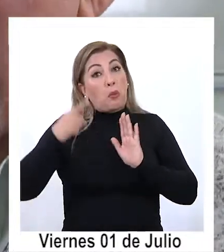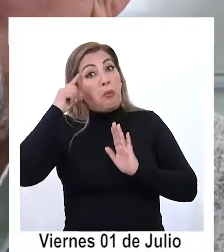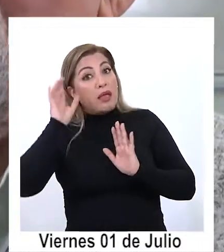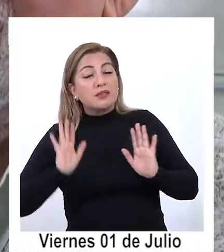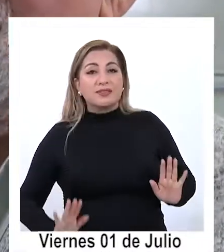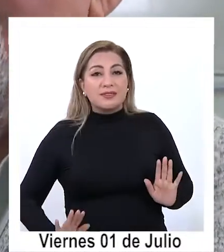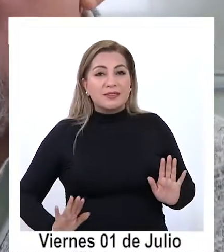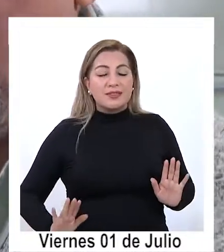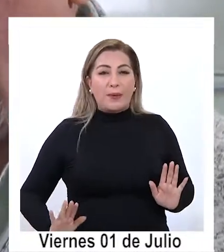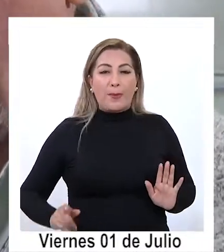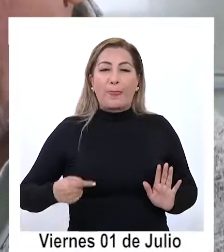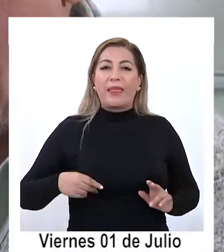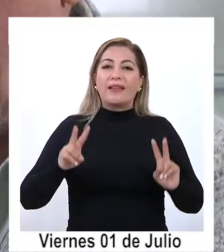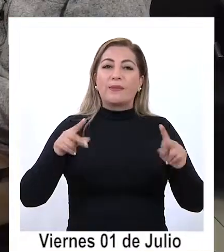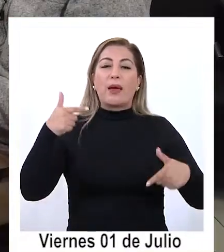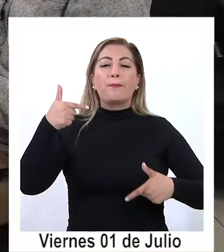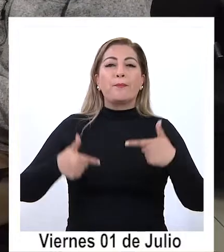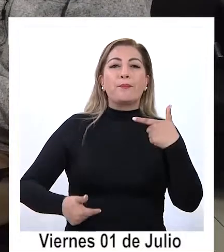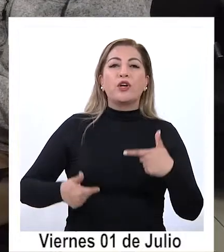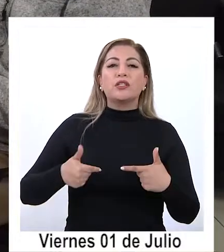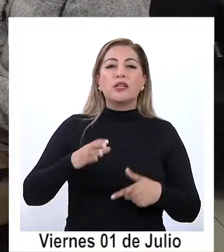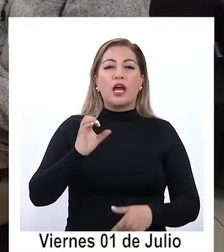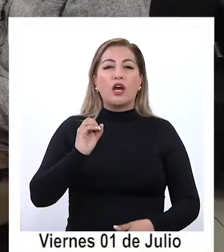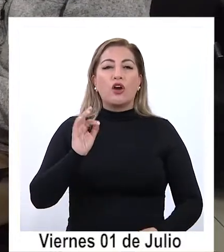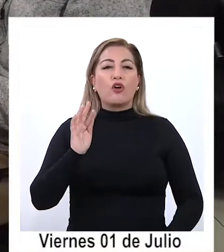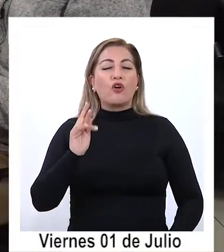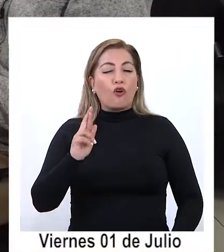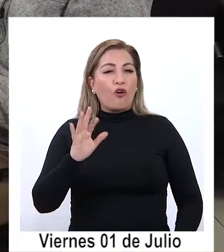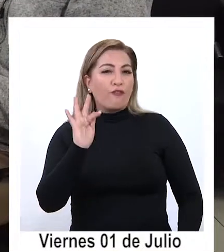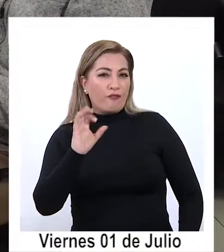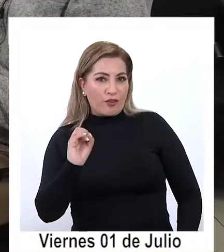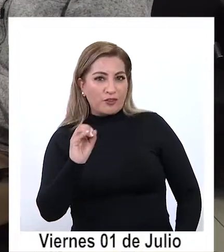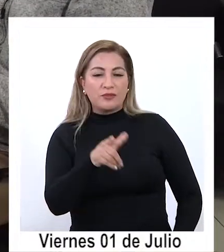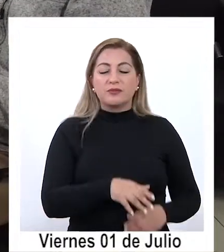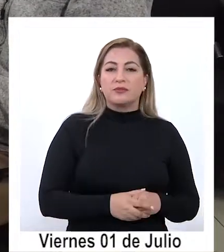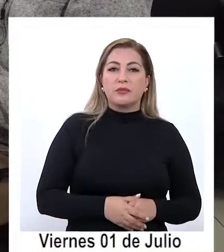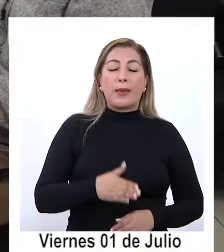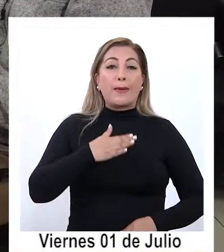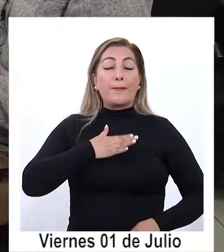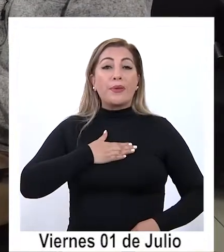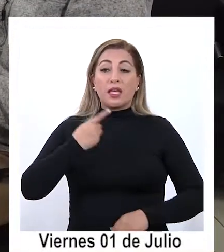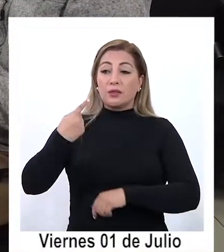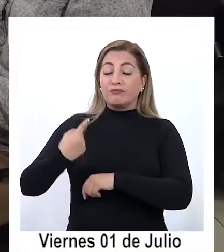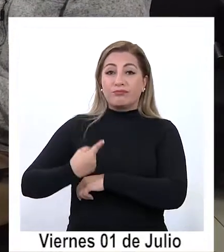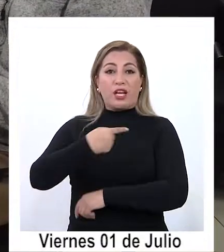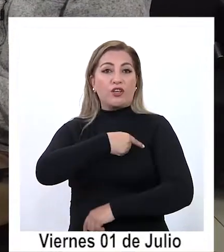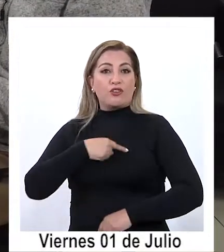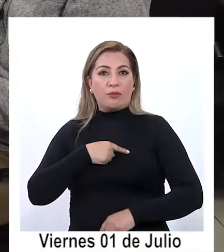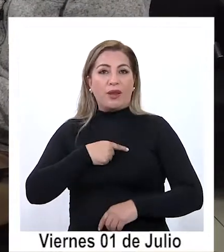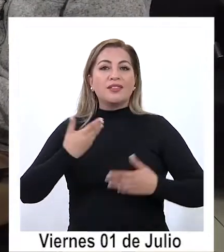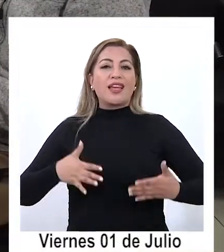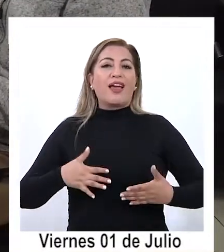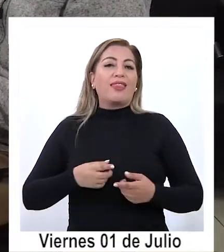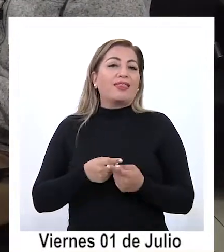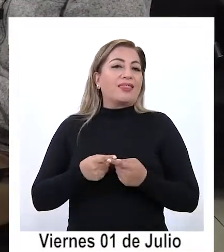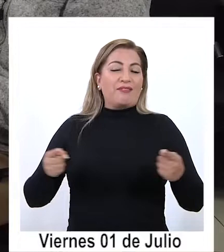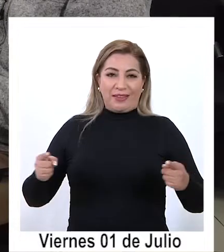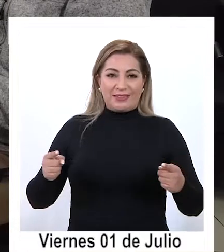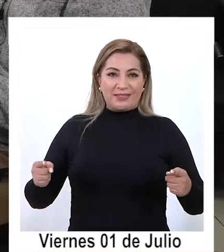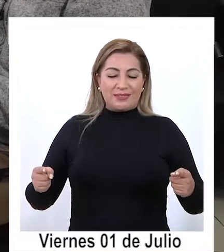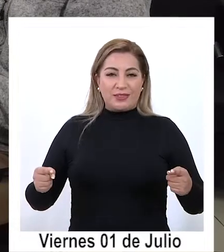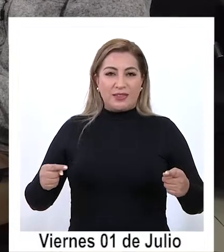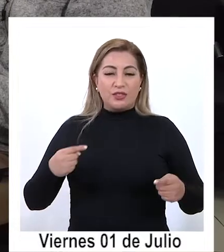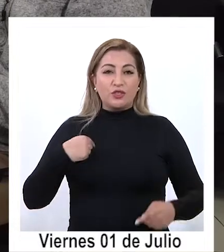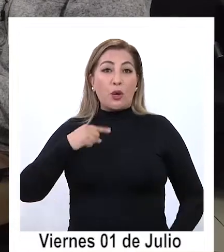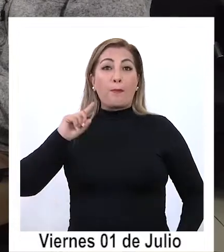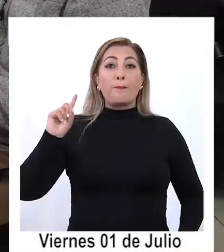en lo que es cierto las políticas de Corfo o sea con nuestro nombramiento ya se nota una diferencia yo